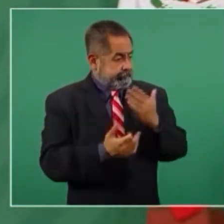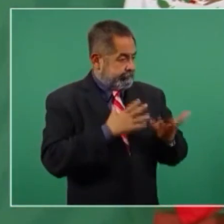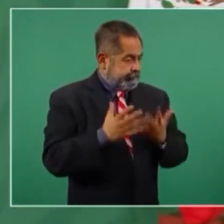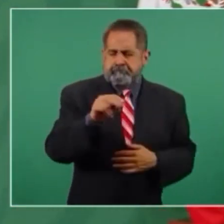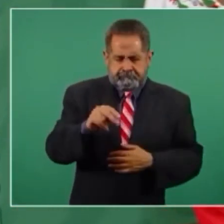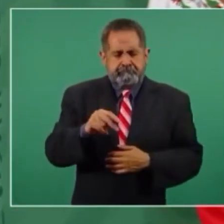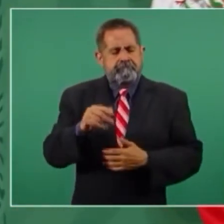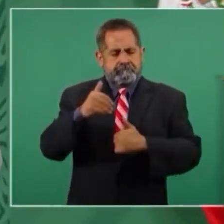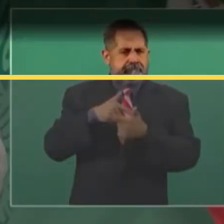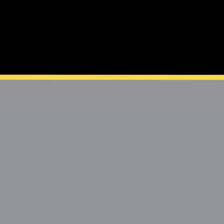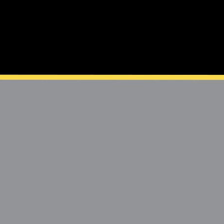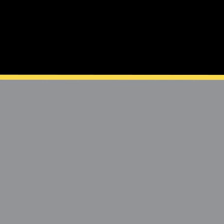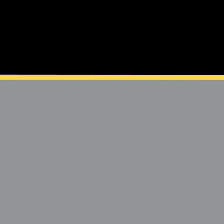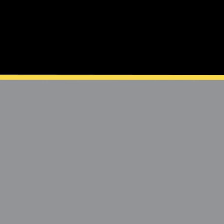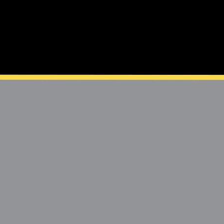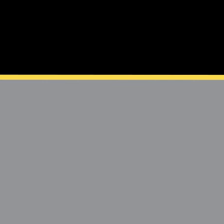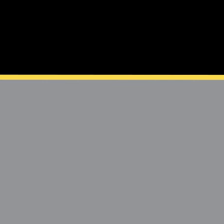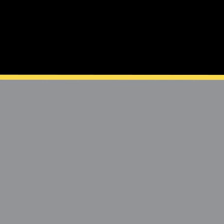las vacunas, vamos bien.